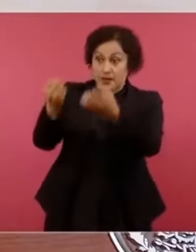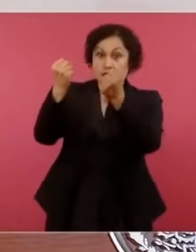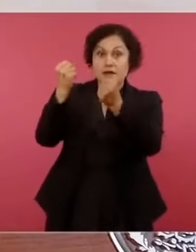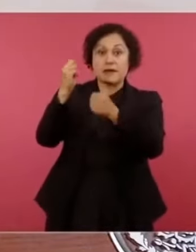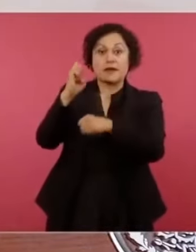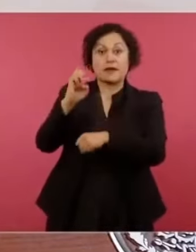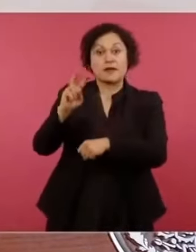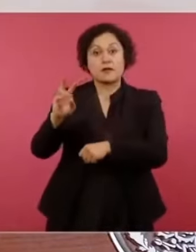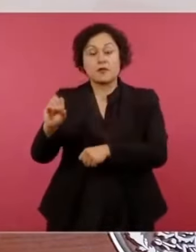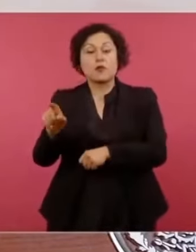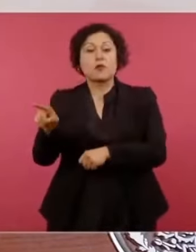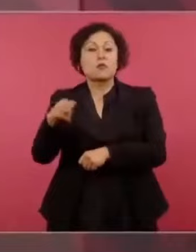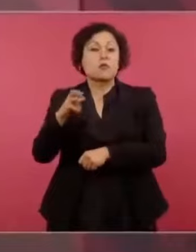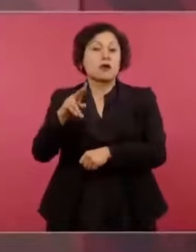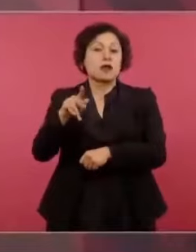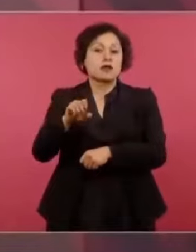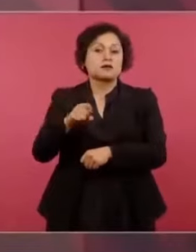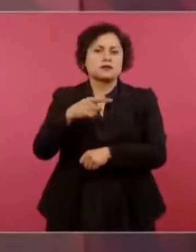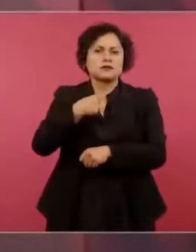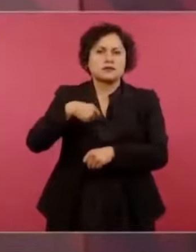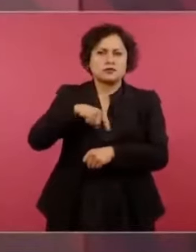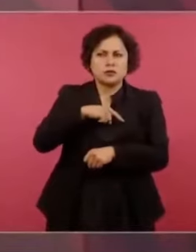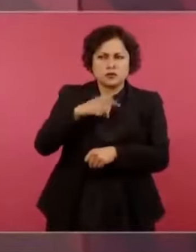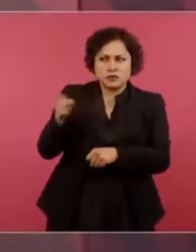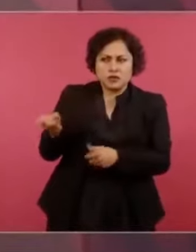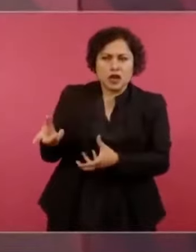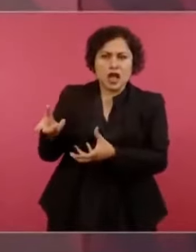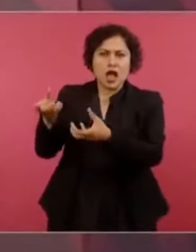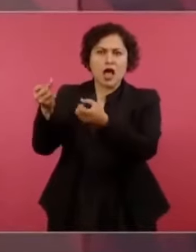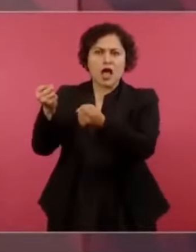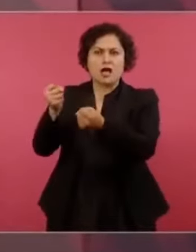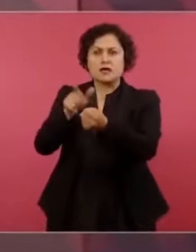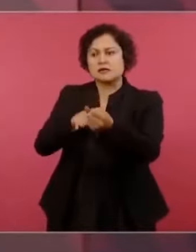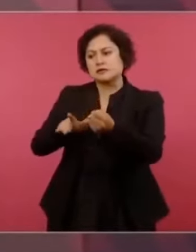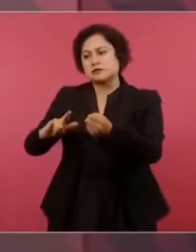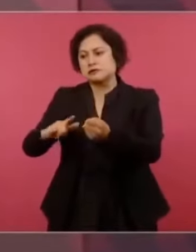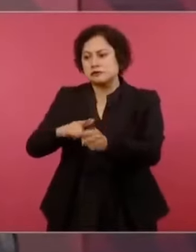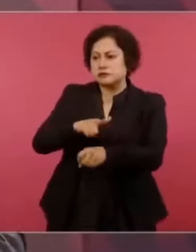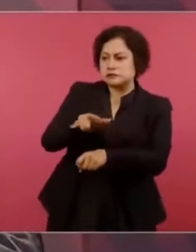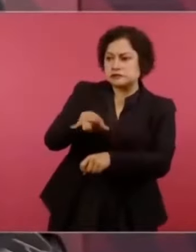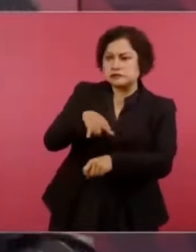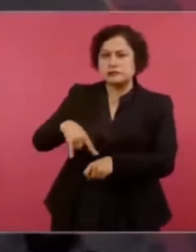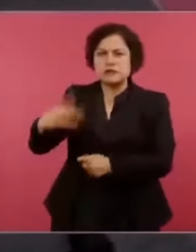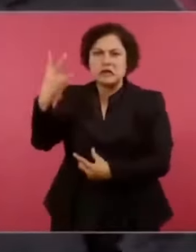nosotros